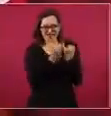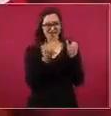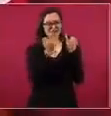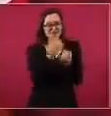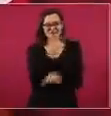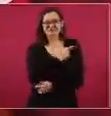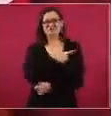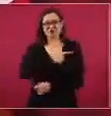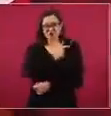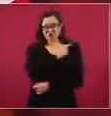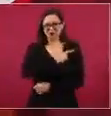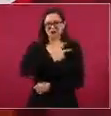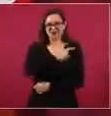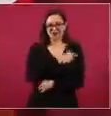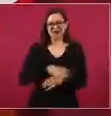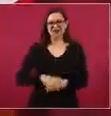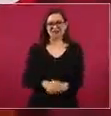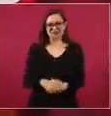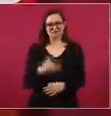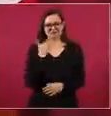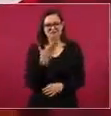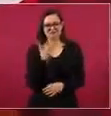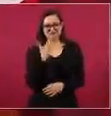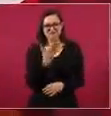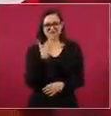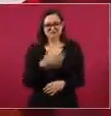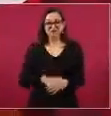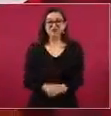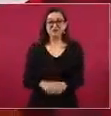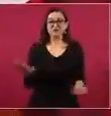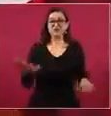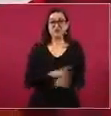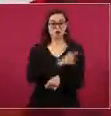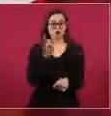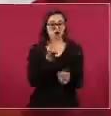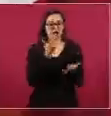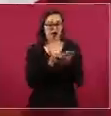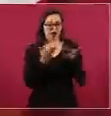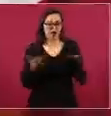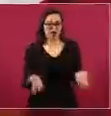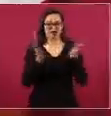no hay peor cosa que la hipocresía,